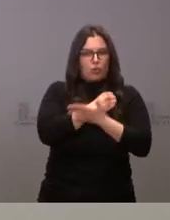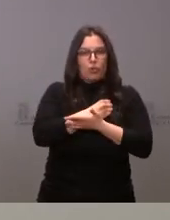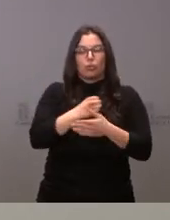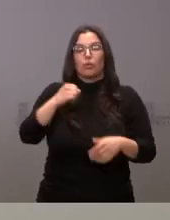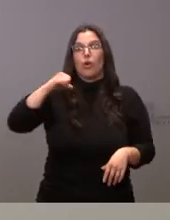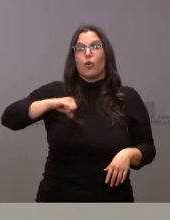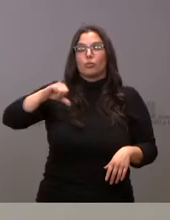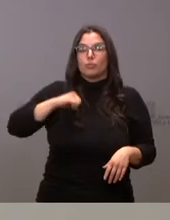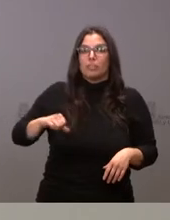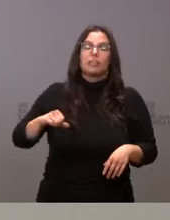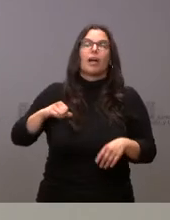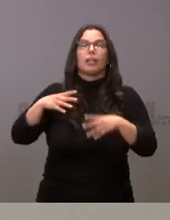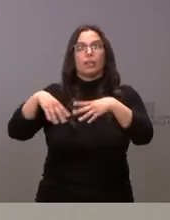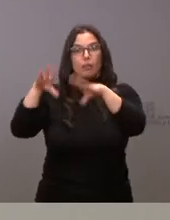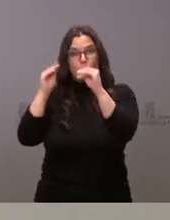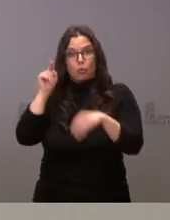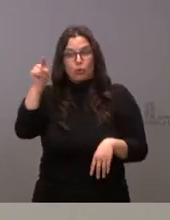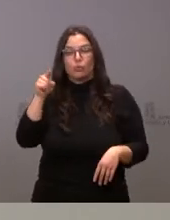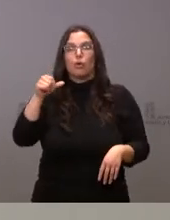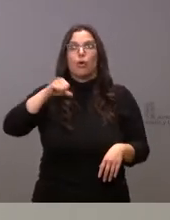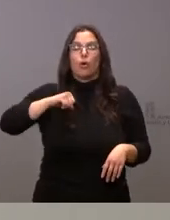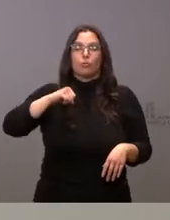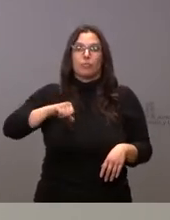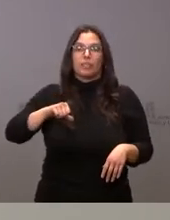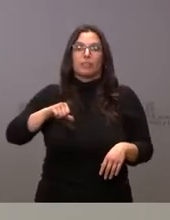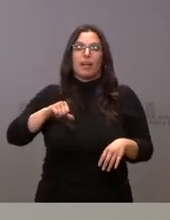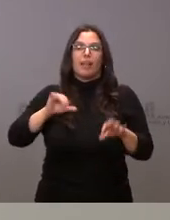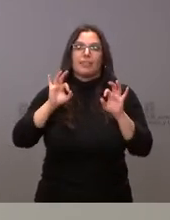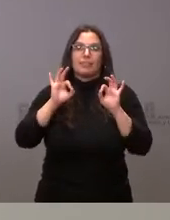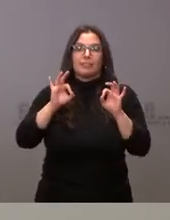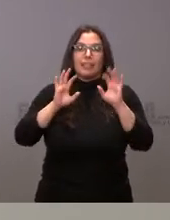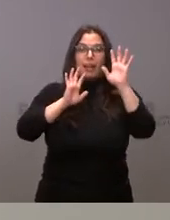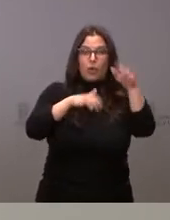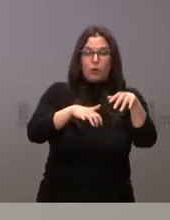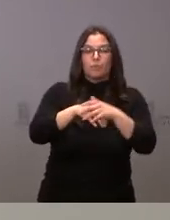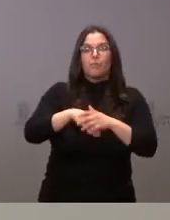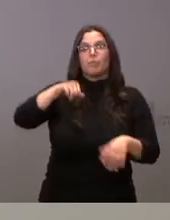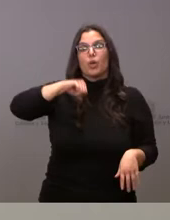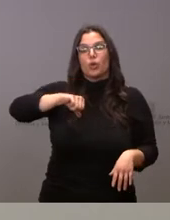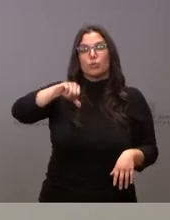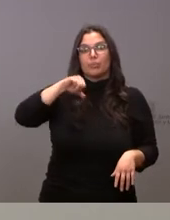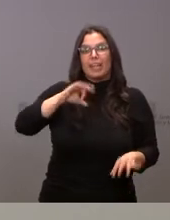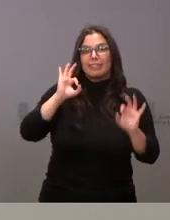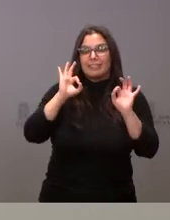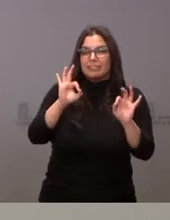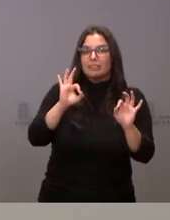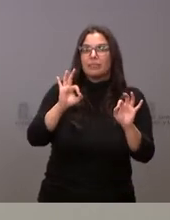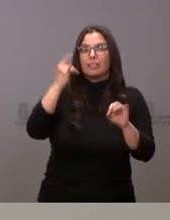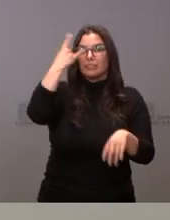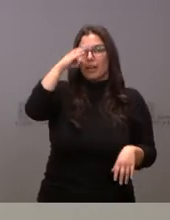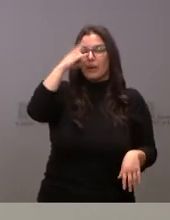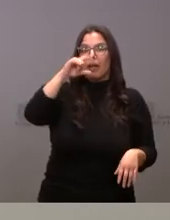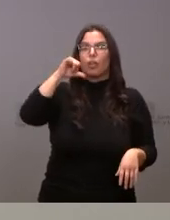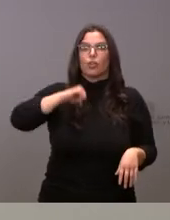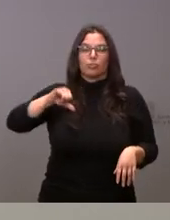Asistencial Universitario de Burgos, el Complejo Asistencial Universitario de León, el Complejo Asistencial Universitario de Salamanca